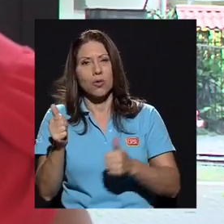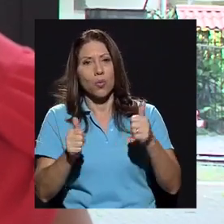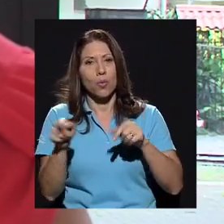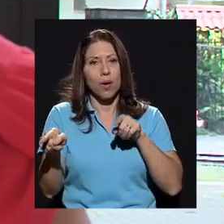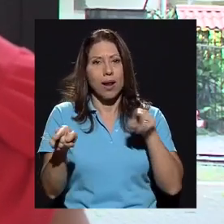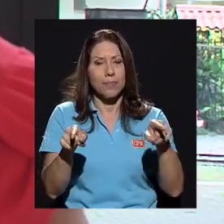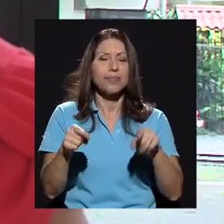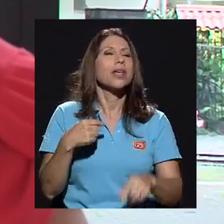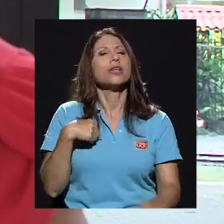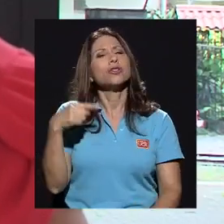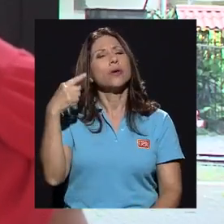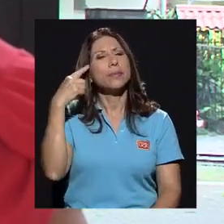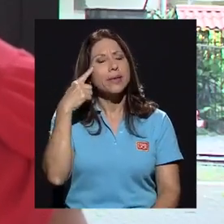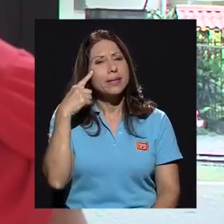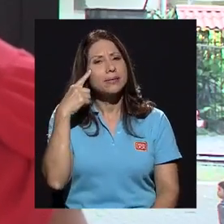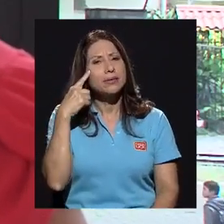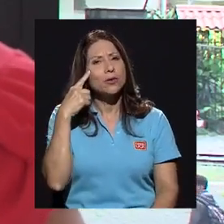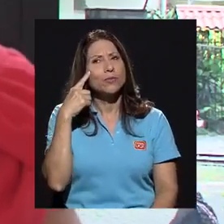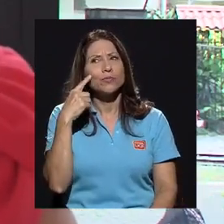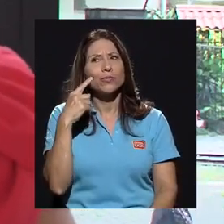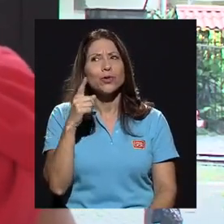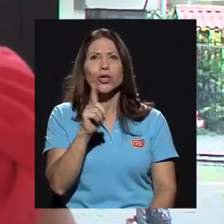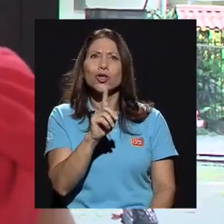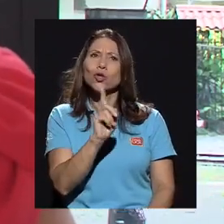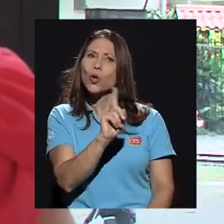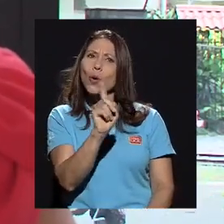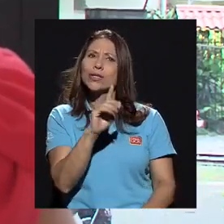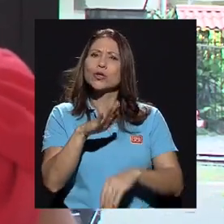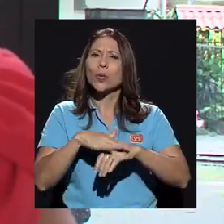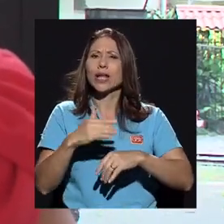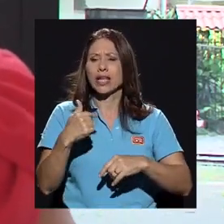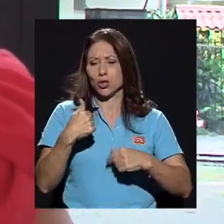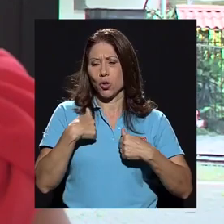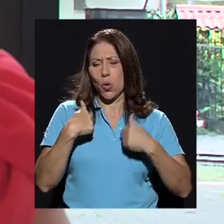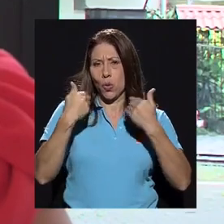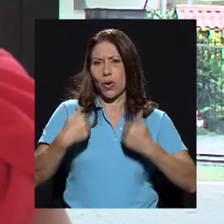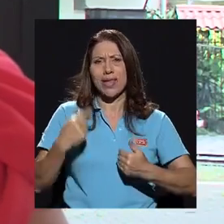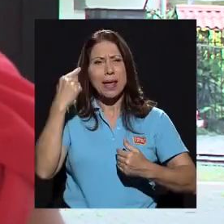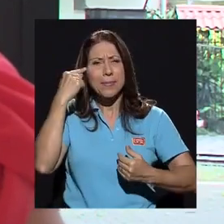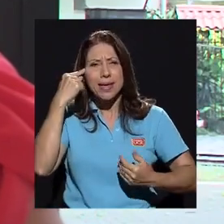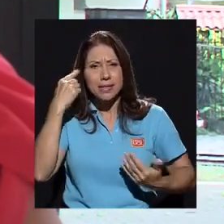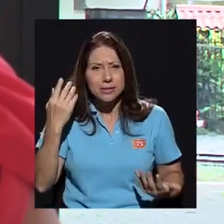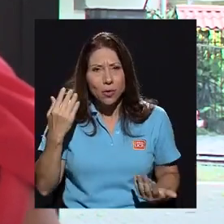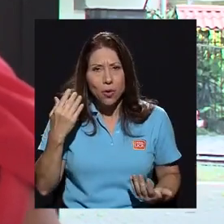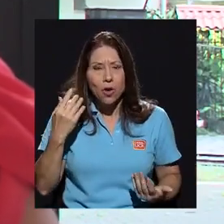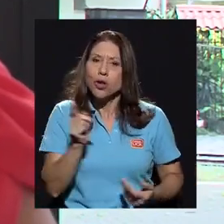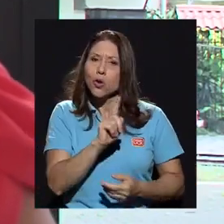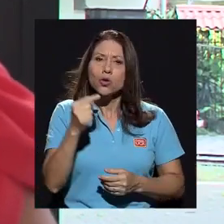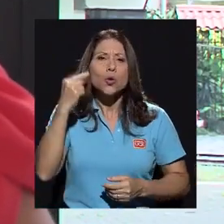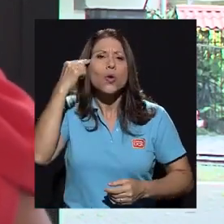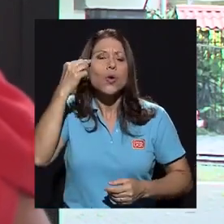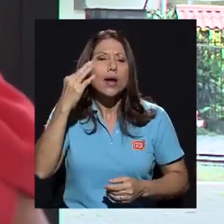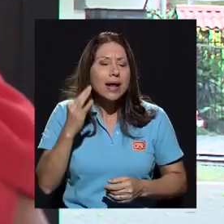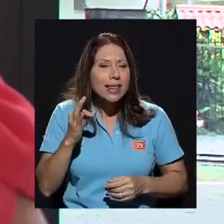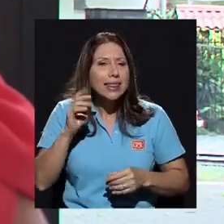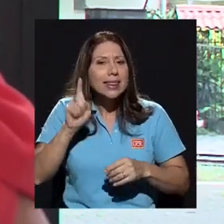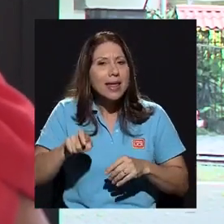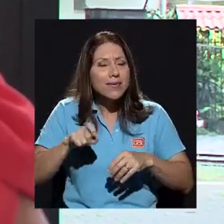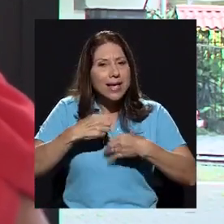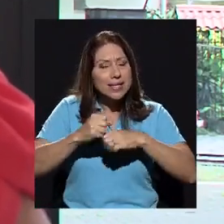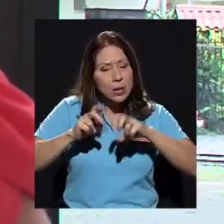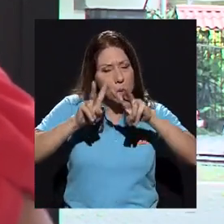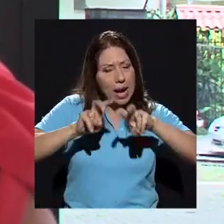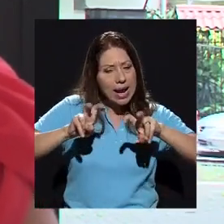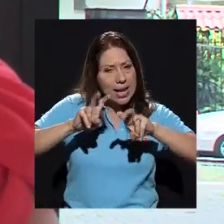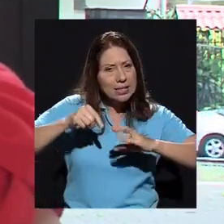pienso que no es tanto una... ¿qué pienso? ¿verdad? Yo pienso que hay que hacer un análisis, ¿verdad? Un análisis muy, muy profundo